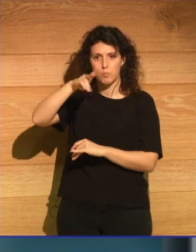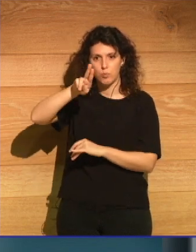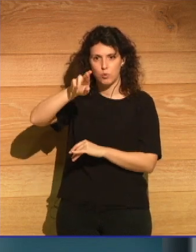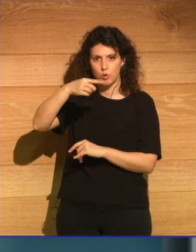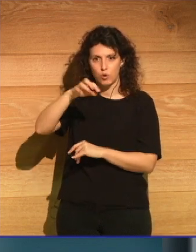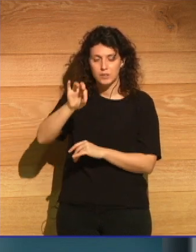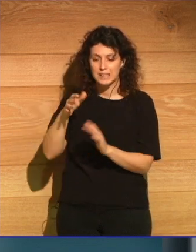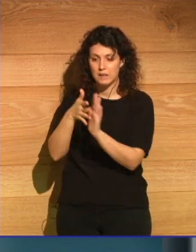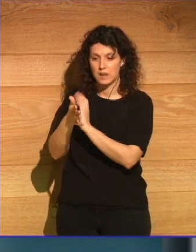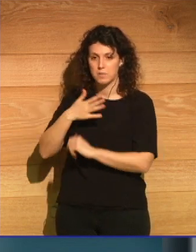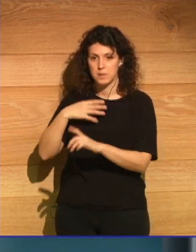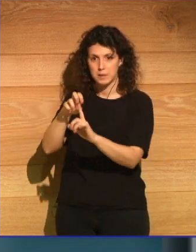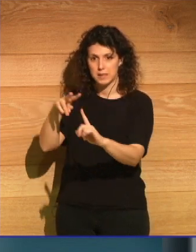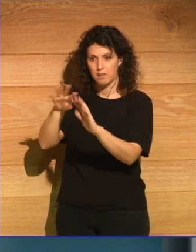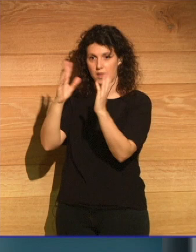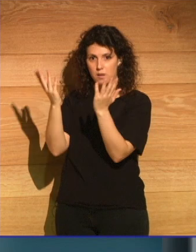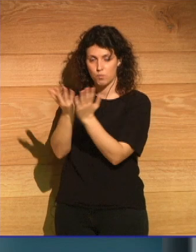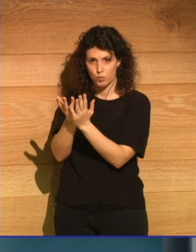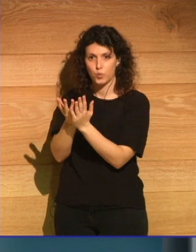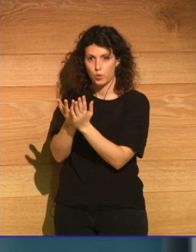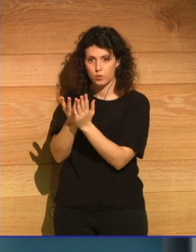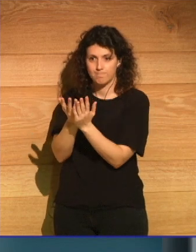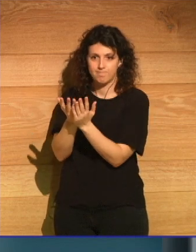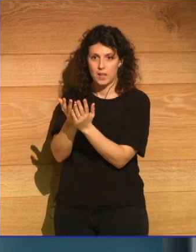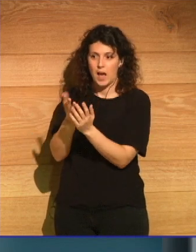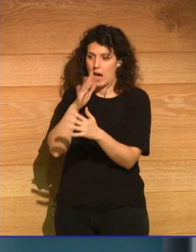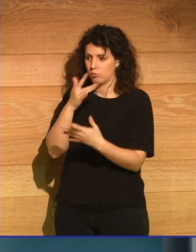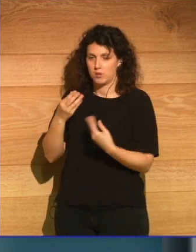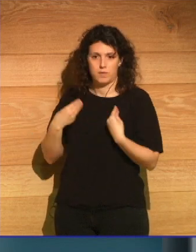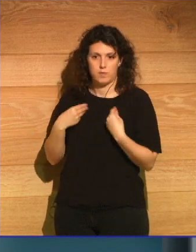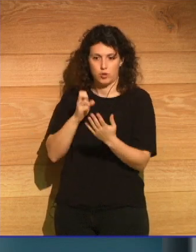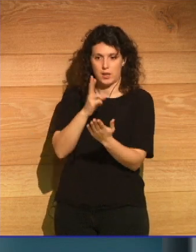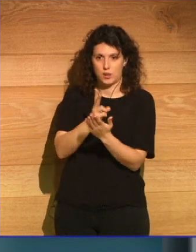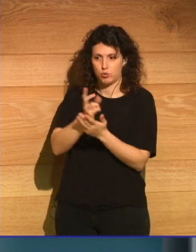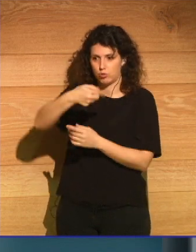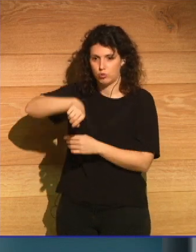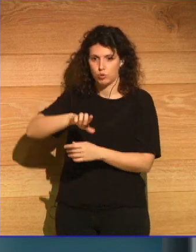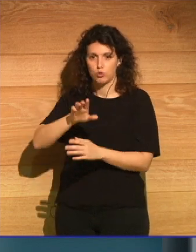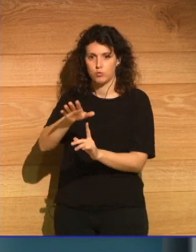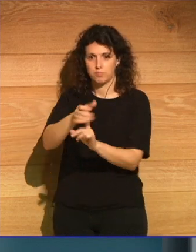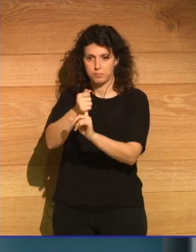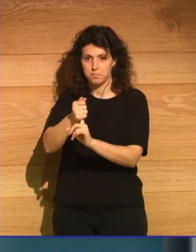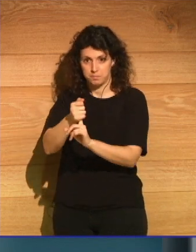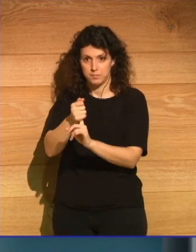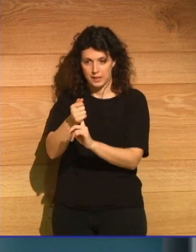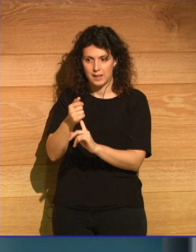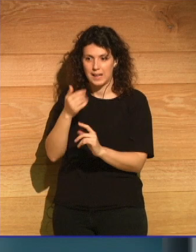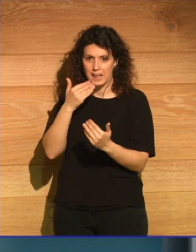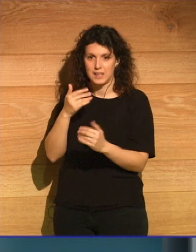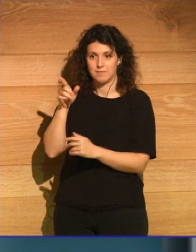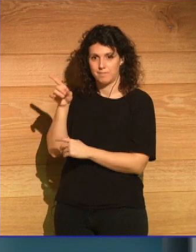con lo cual mi perspectiva del mundo en el que vivimos y los retos a los que nos enfrentamos viene de ahí.